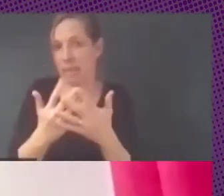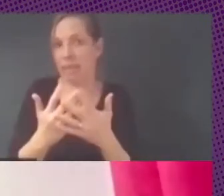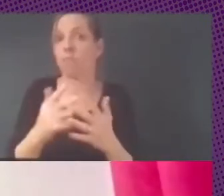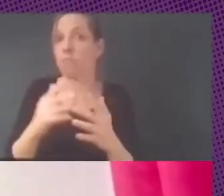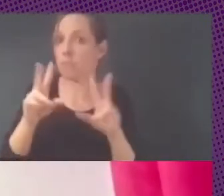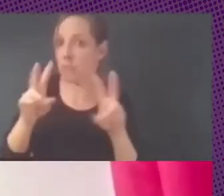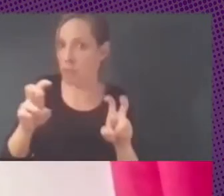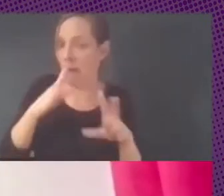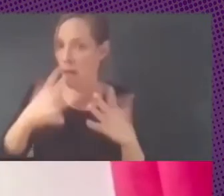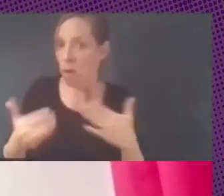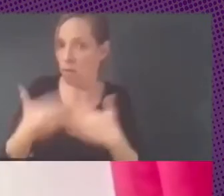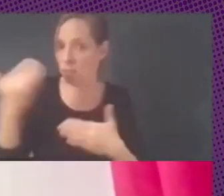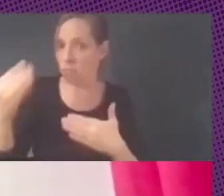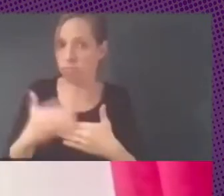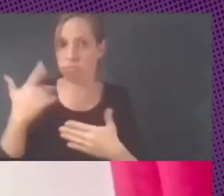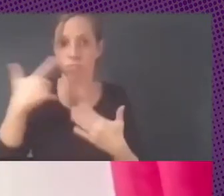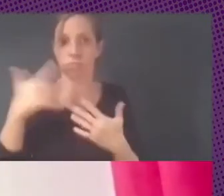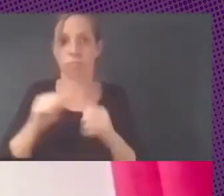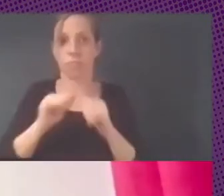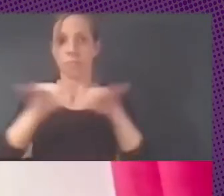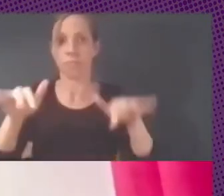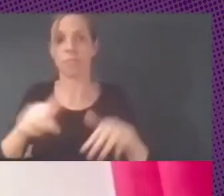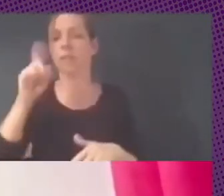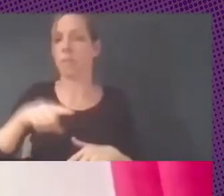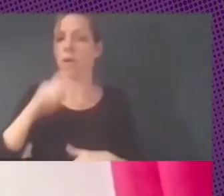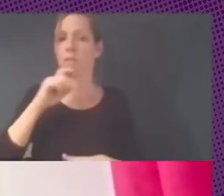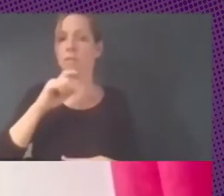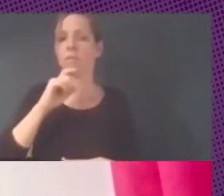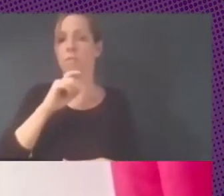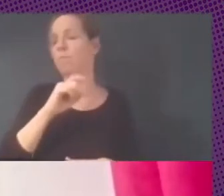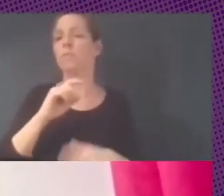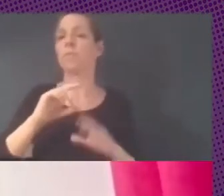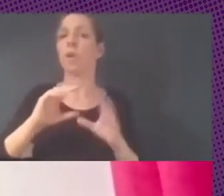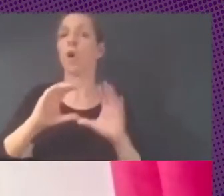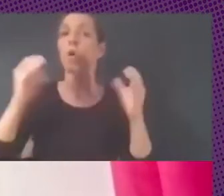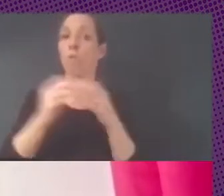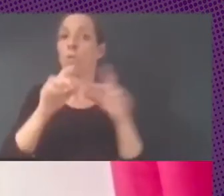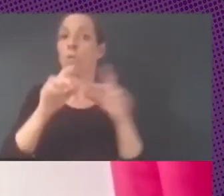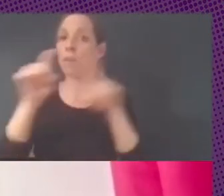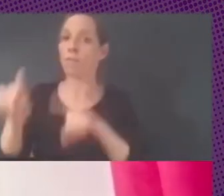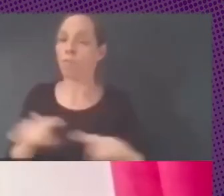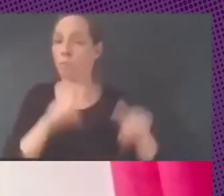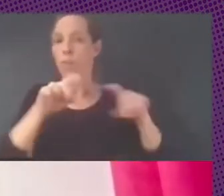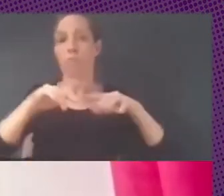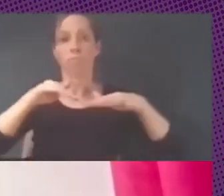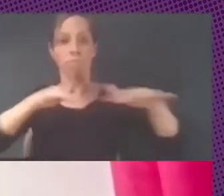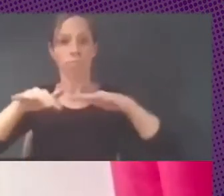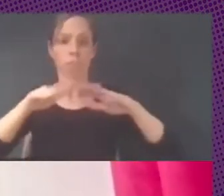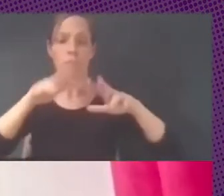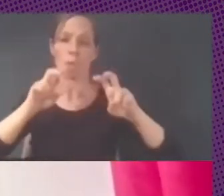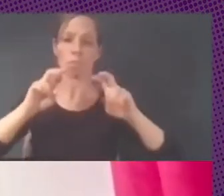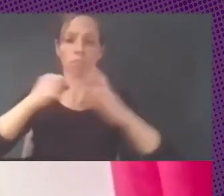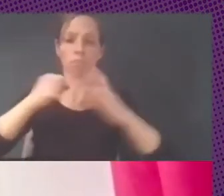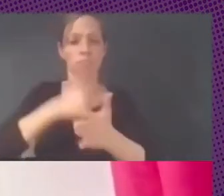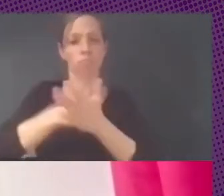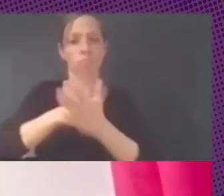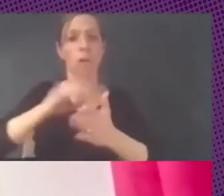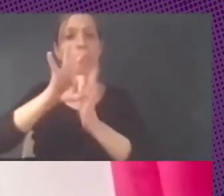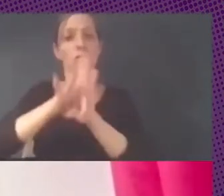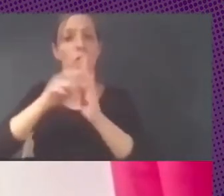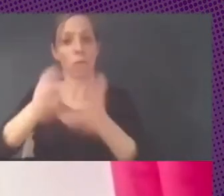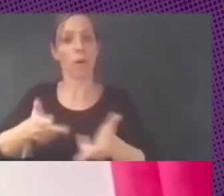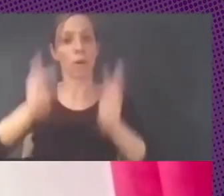Entre otras cosas, ha participado en la fundación de diversos grupos informáticos y de activismo por el software libre en Uruguay y